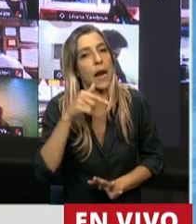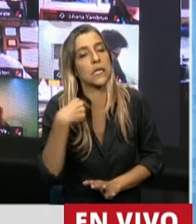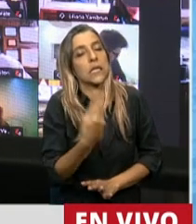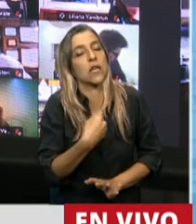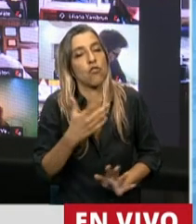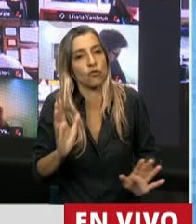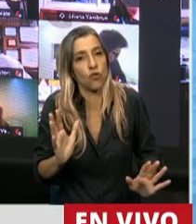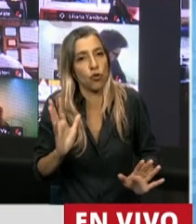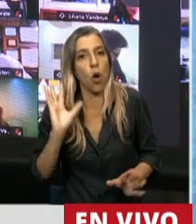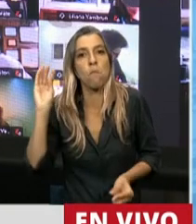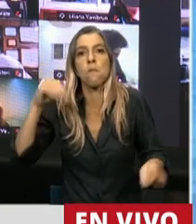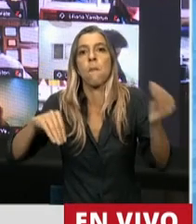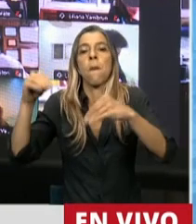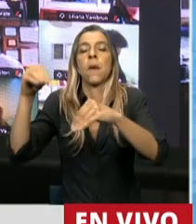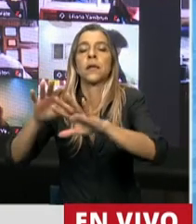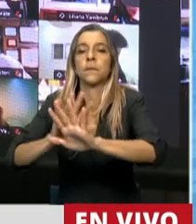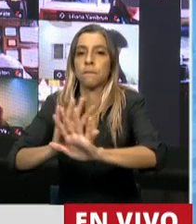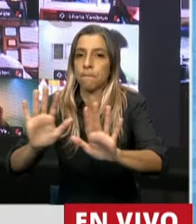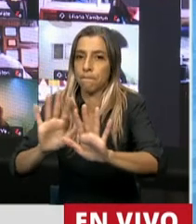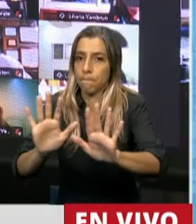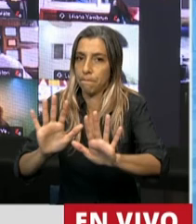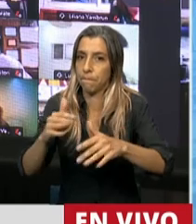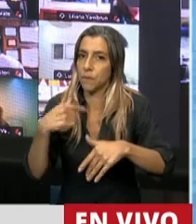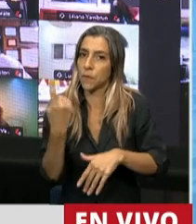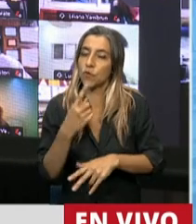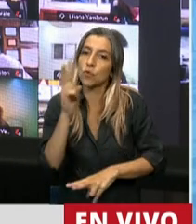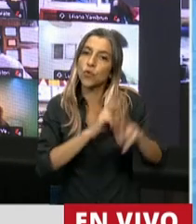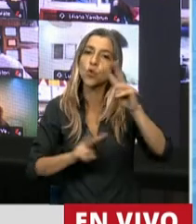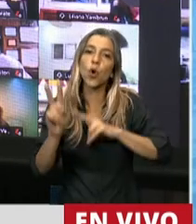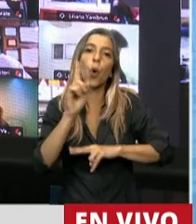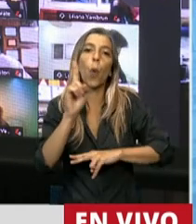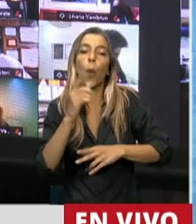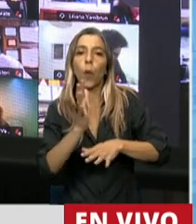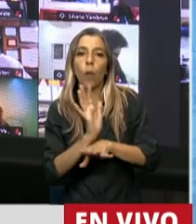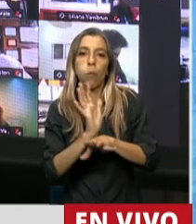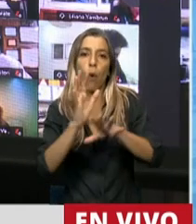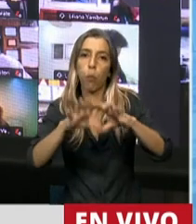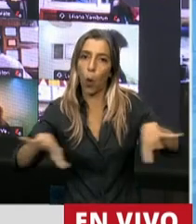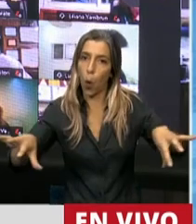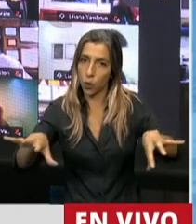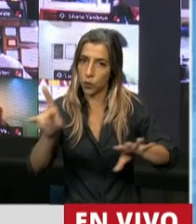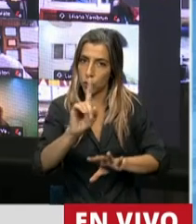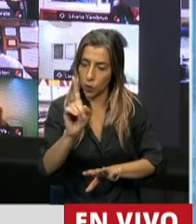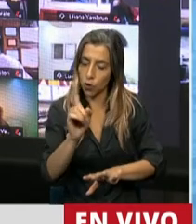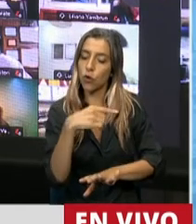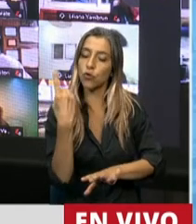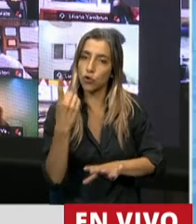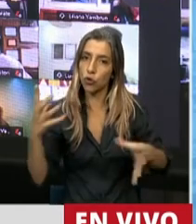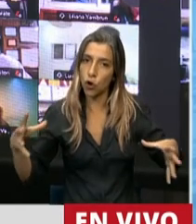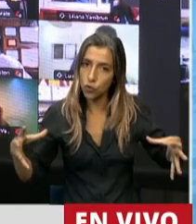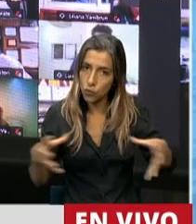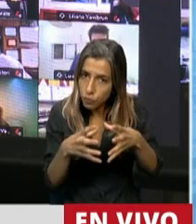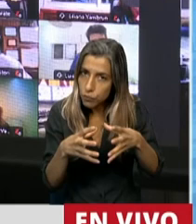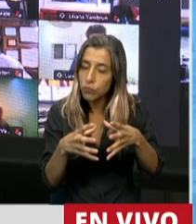incorporar nada que pueda generar ningún tipo de fisura. Estamos absolutamente todos juntos, tiene